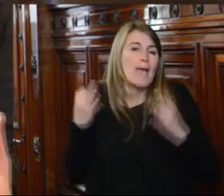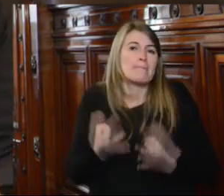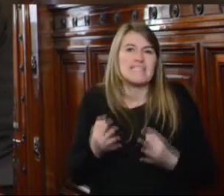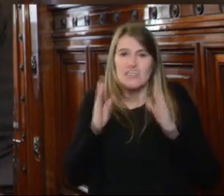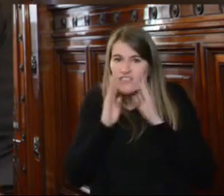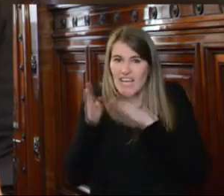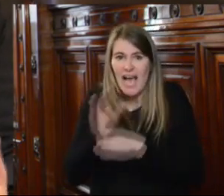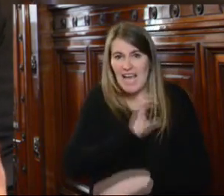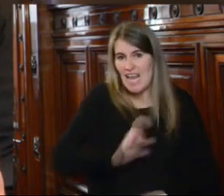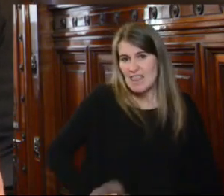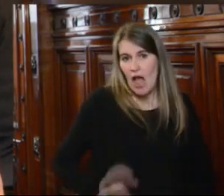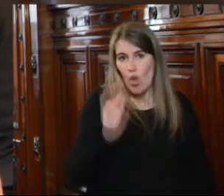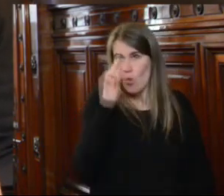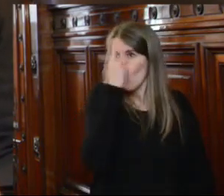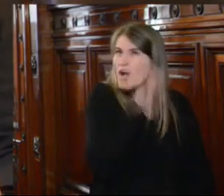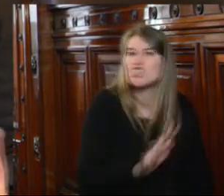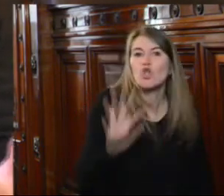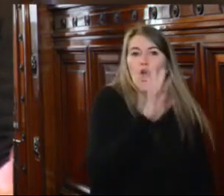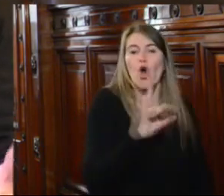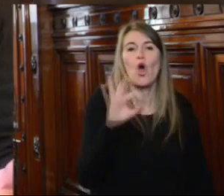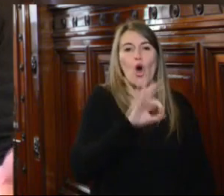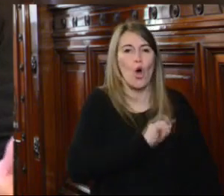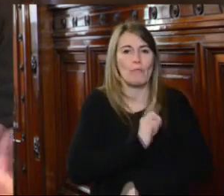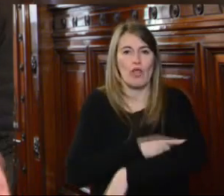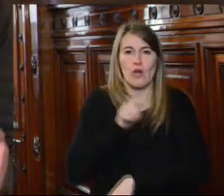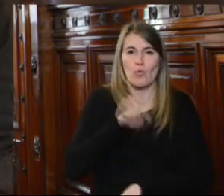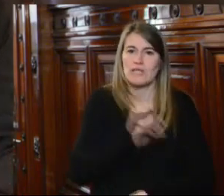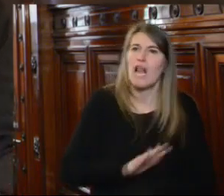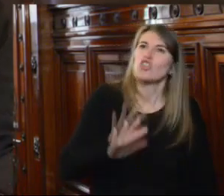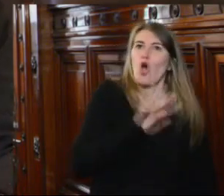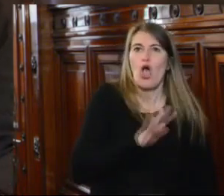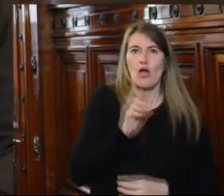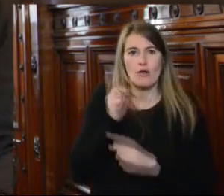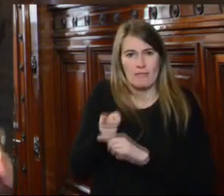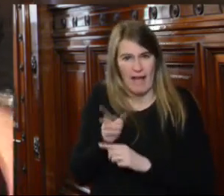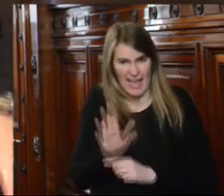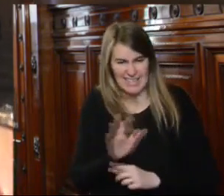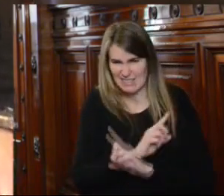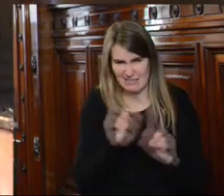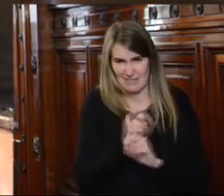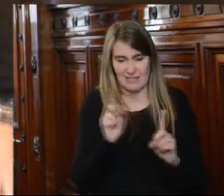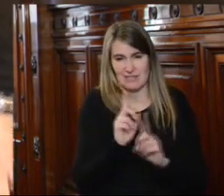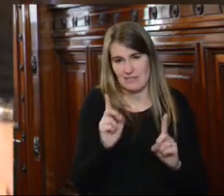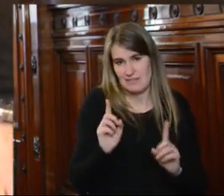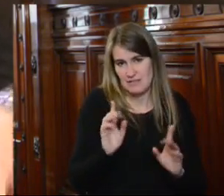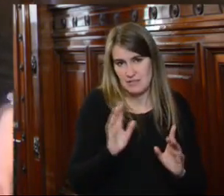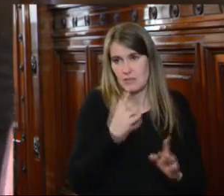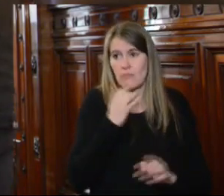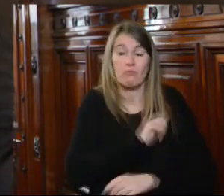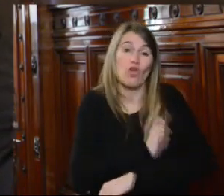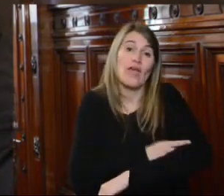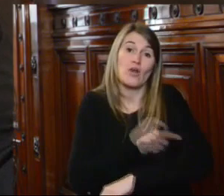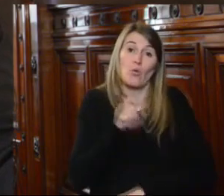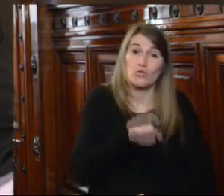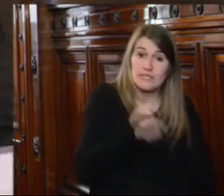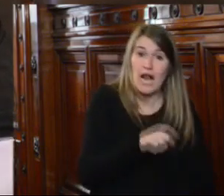del Estado Uruguayo ni del Poder Judicial en el relacionamiento entre dos instituciones como es concretamente el Poder Judicial